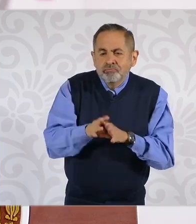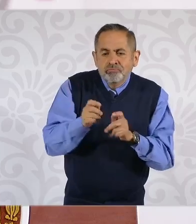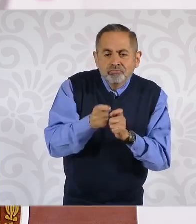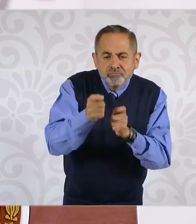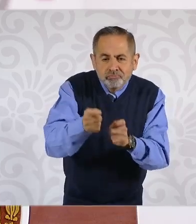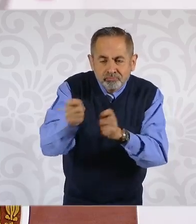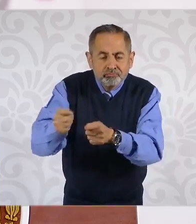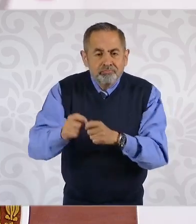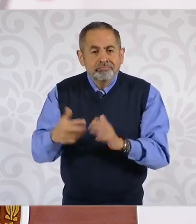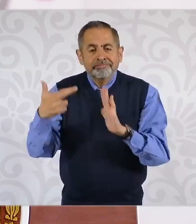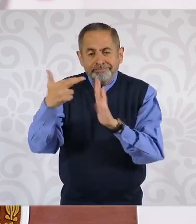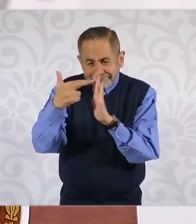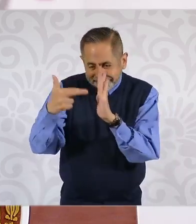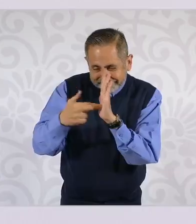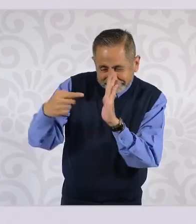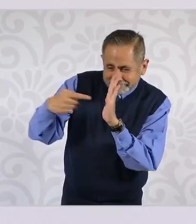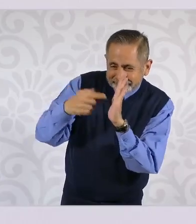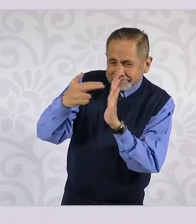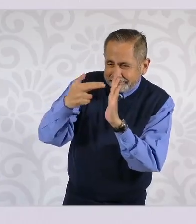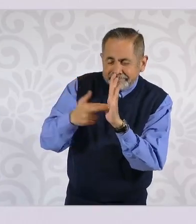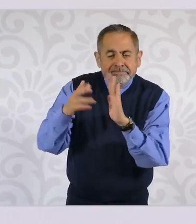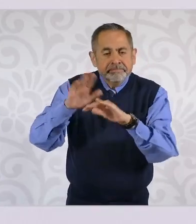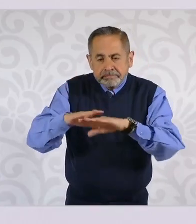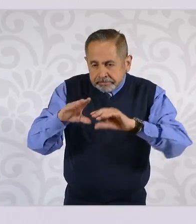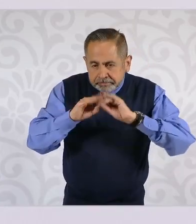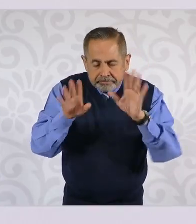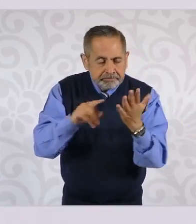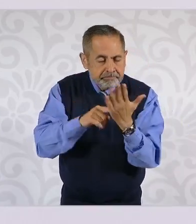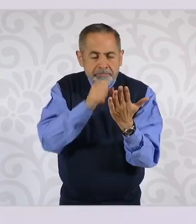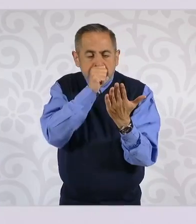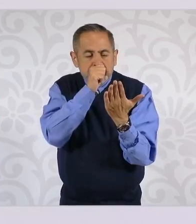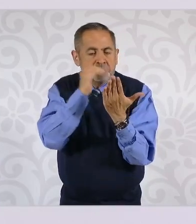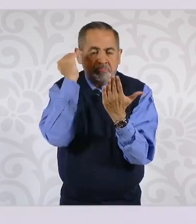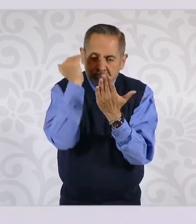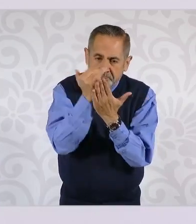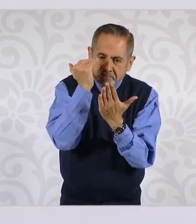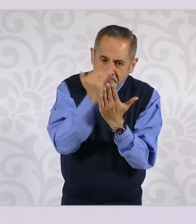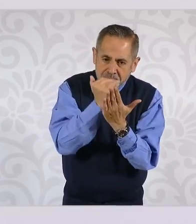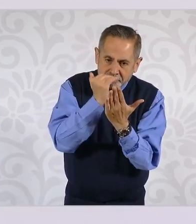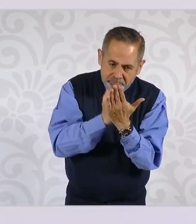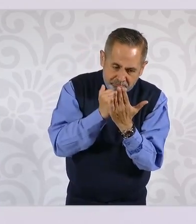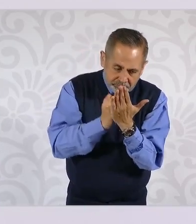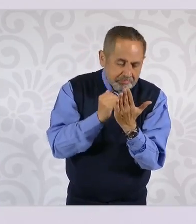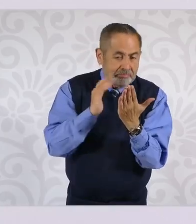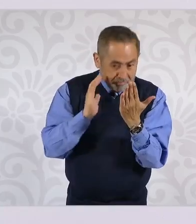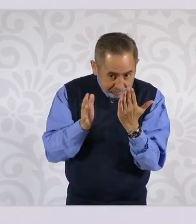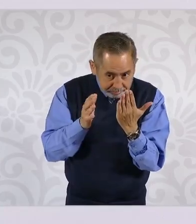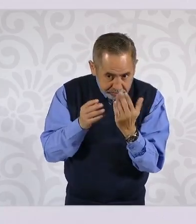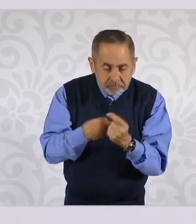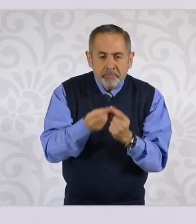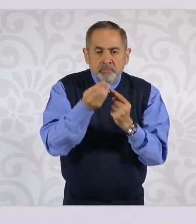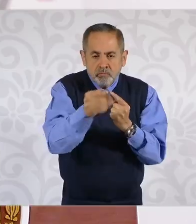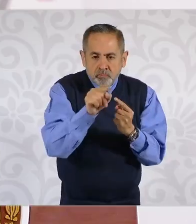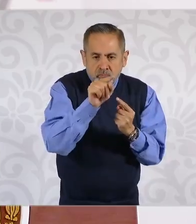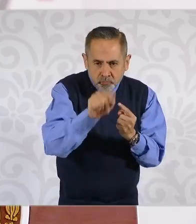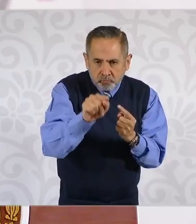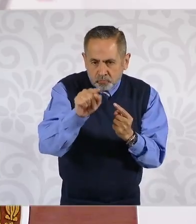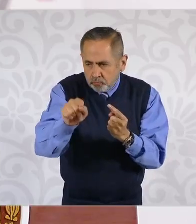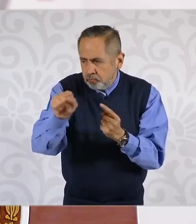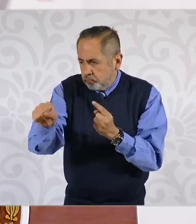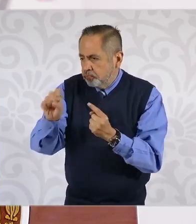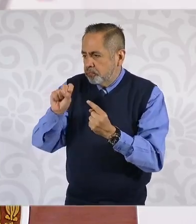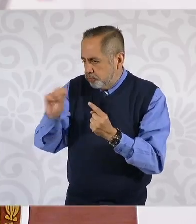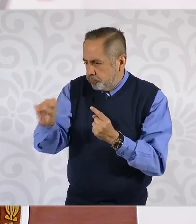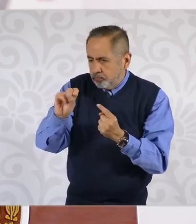una regla clara que está establecida en la Ley Federal de Procedimientos